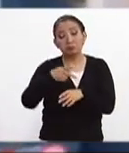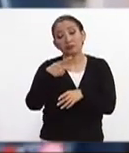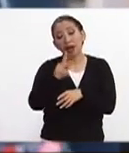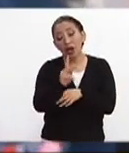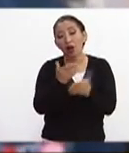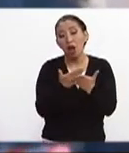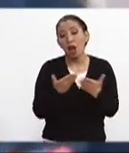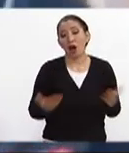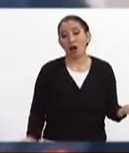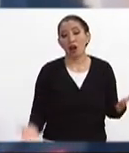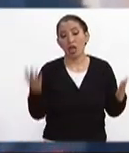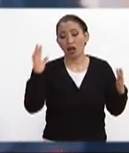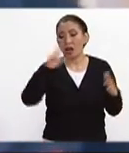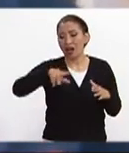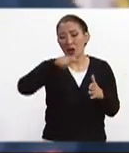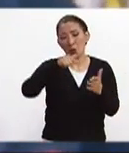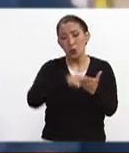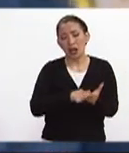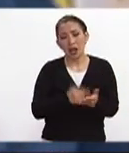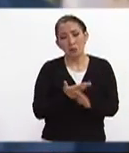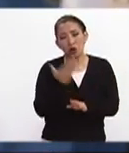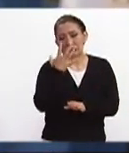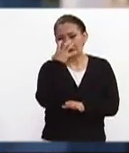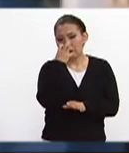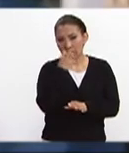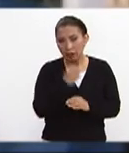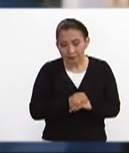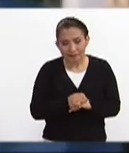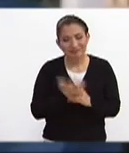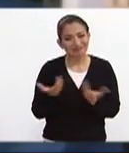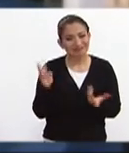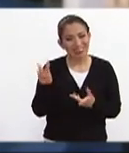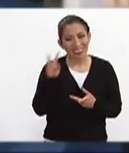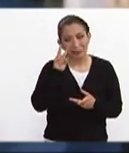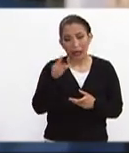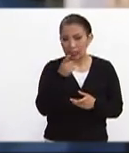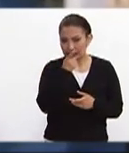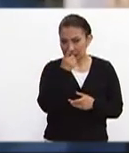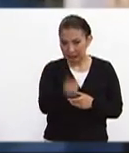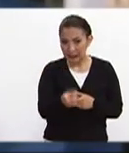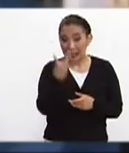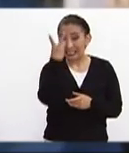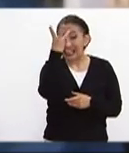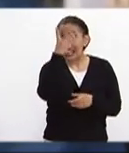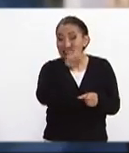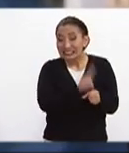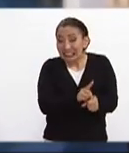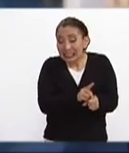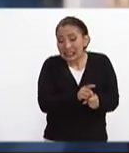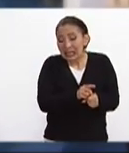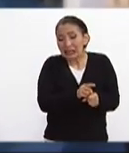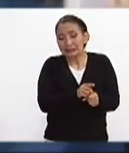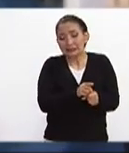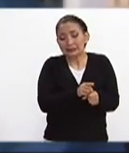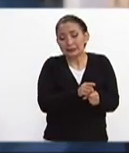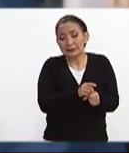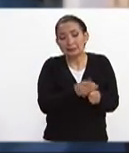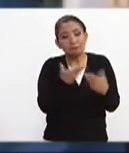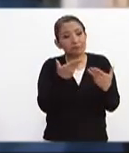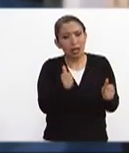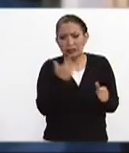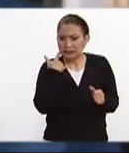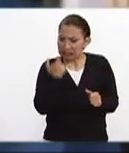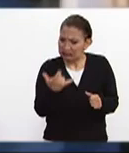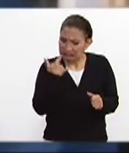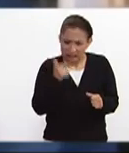embargo hoy es una escena un tanto desoladora un tanto triste comentarte que durante tres días nadie se